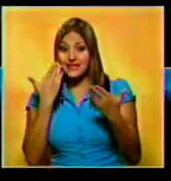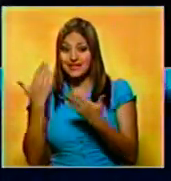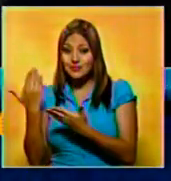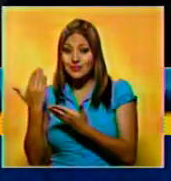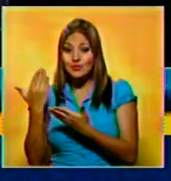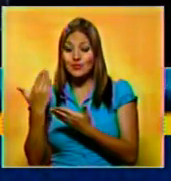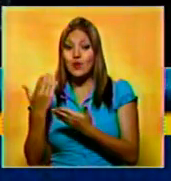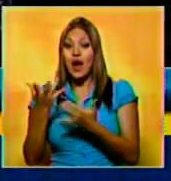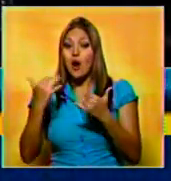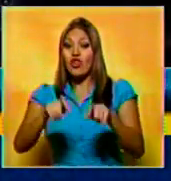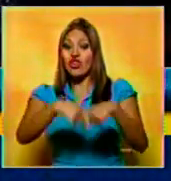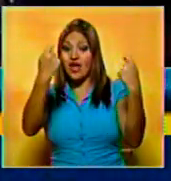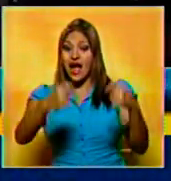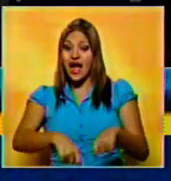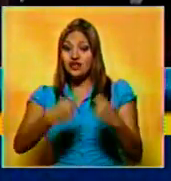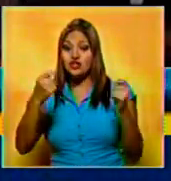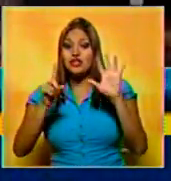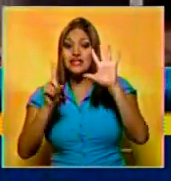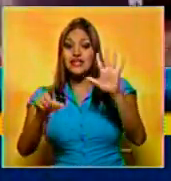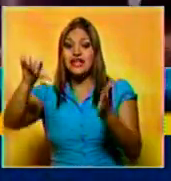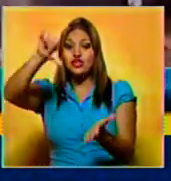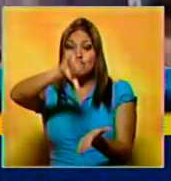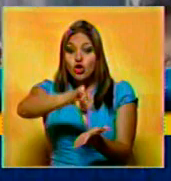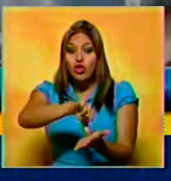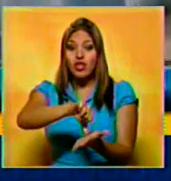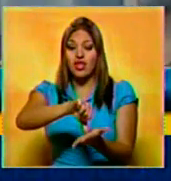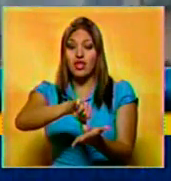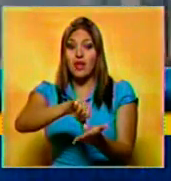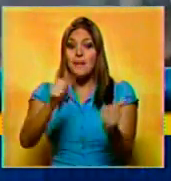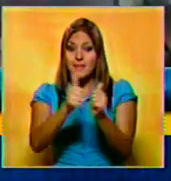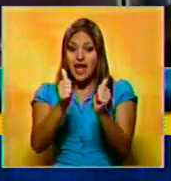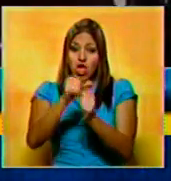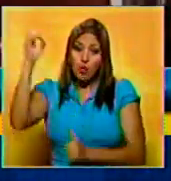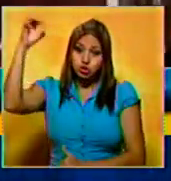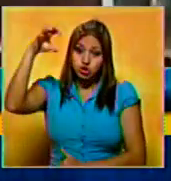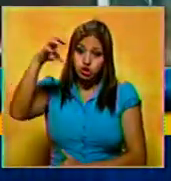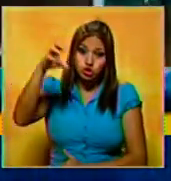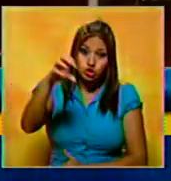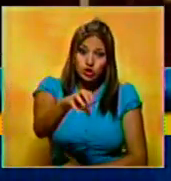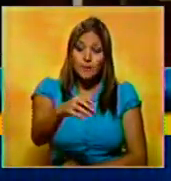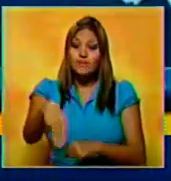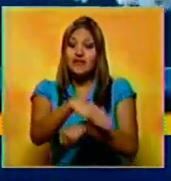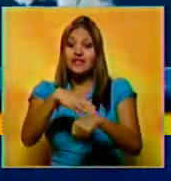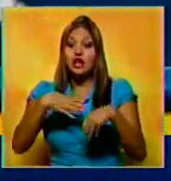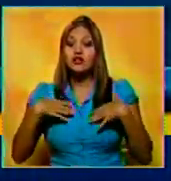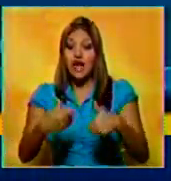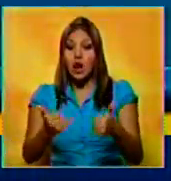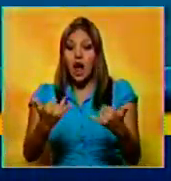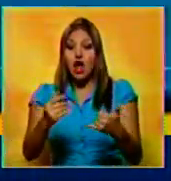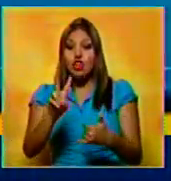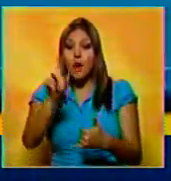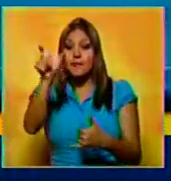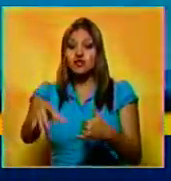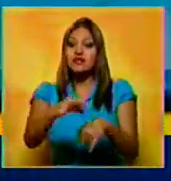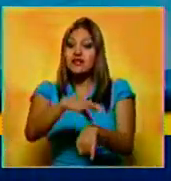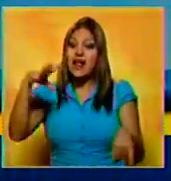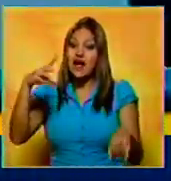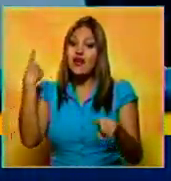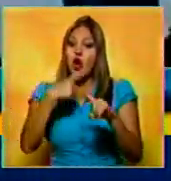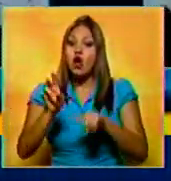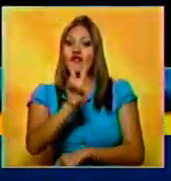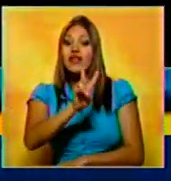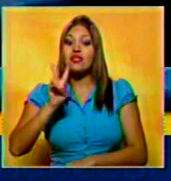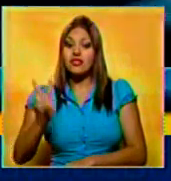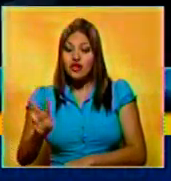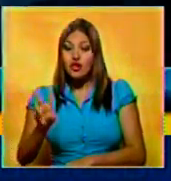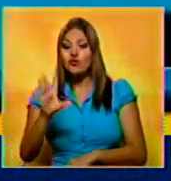causaron daños en al menos seis ciudades. Según el Ministerio de Sanidad, dos personas se encuentran en estado grave y otras 22